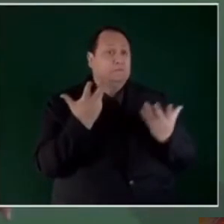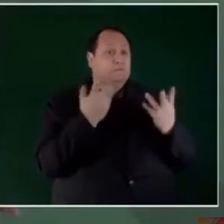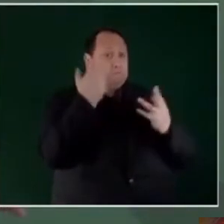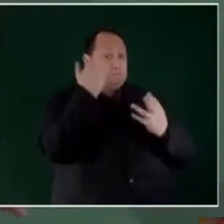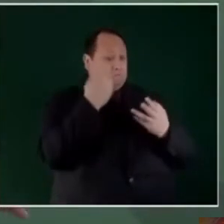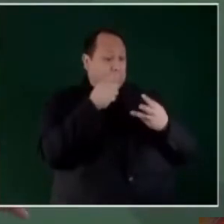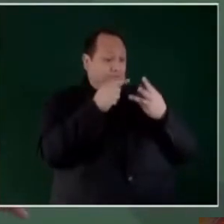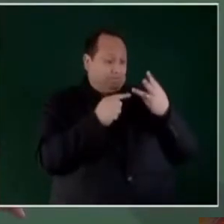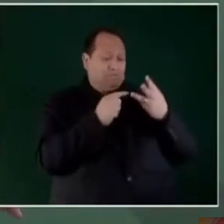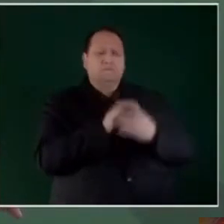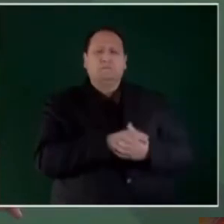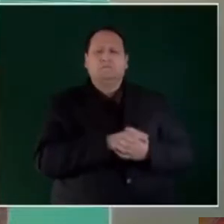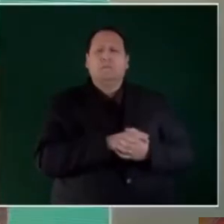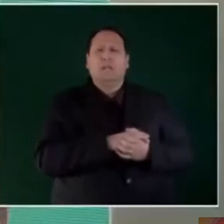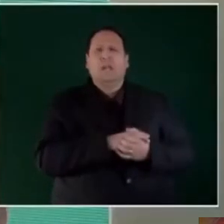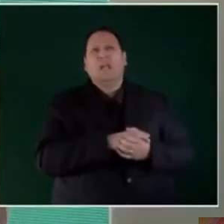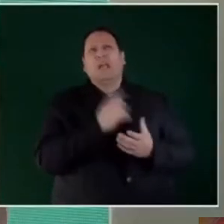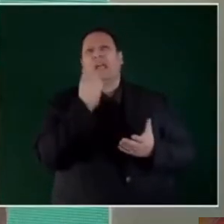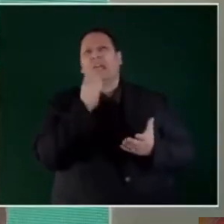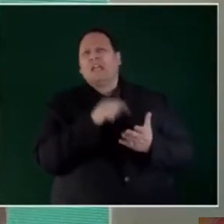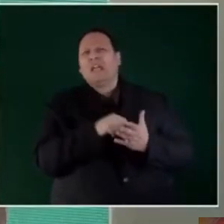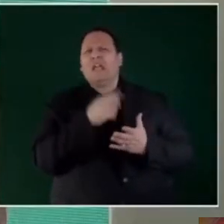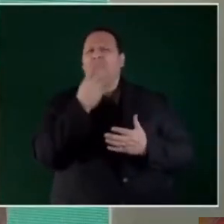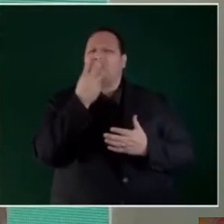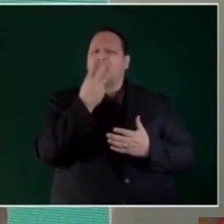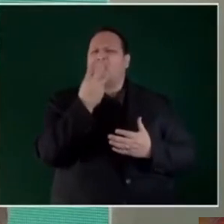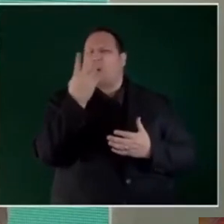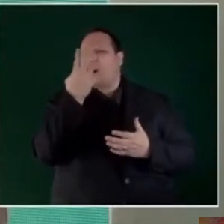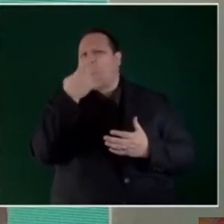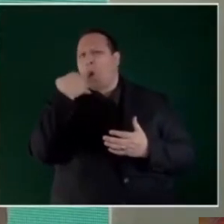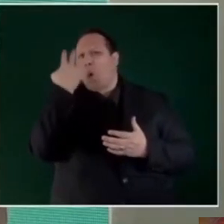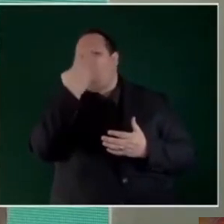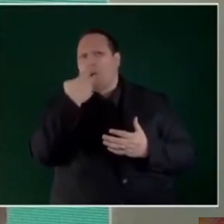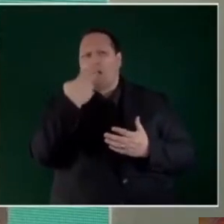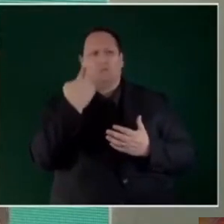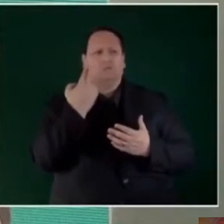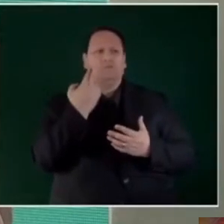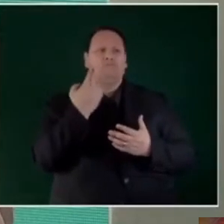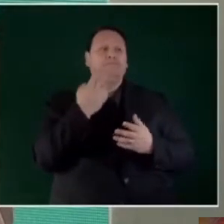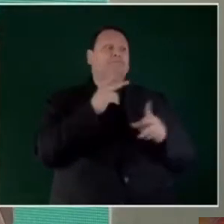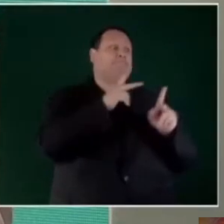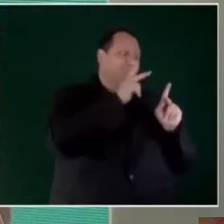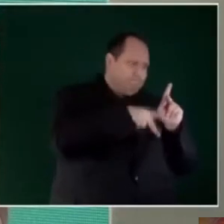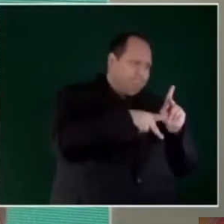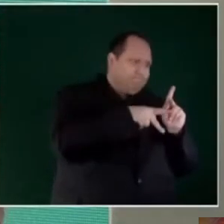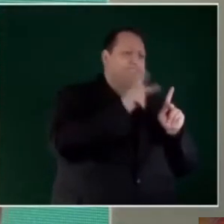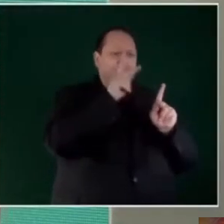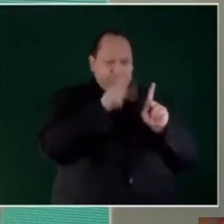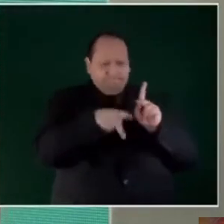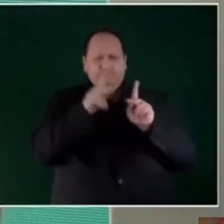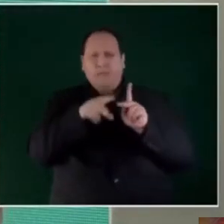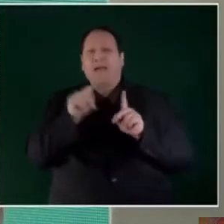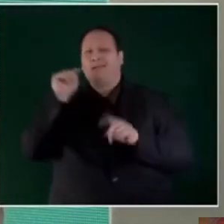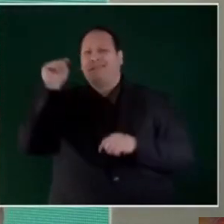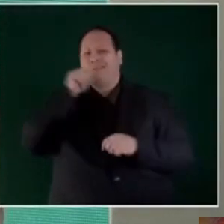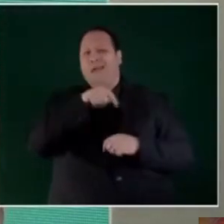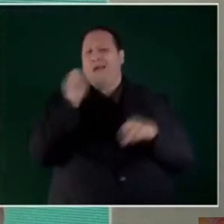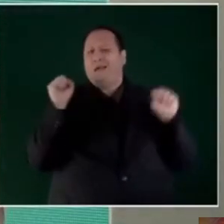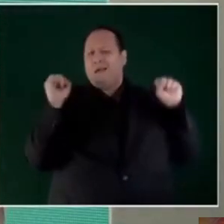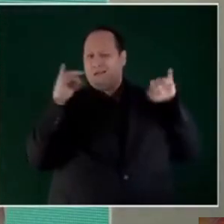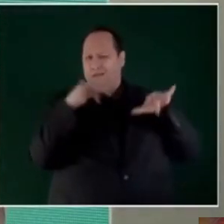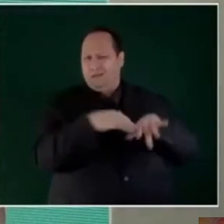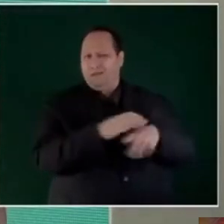pues como tres o cuatro horas con recesos en Tabasco.